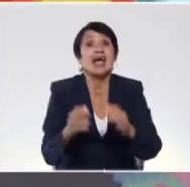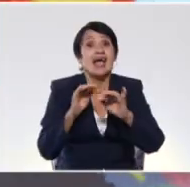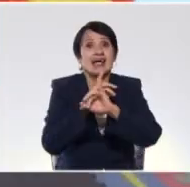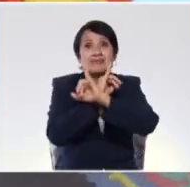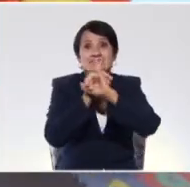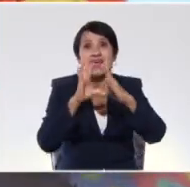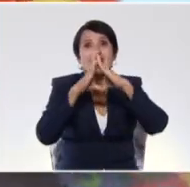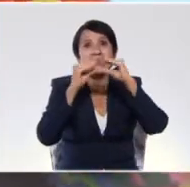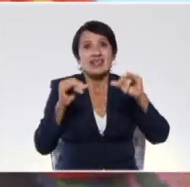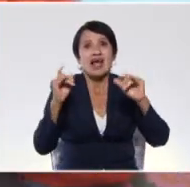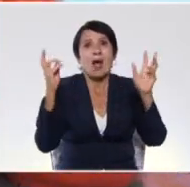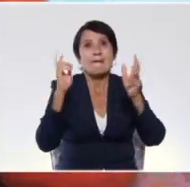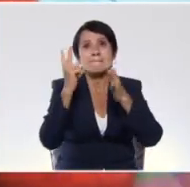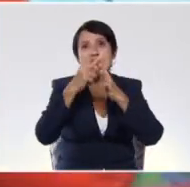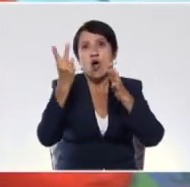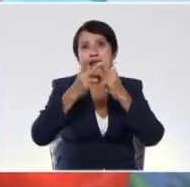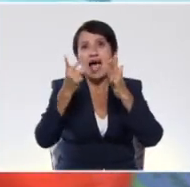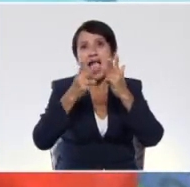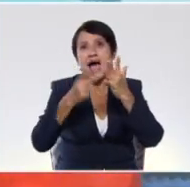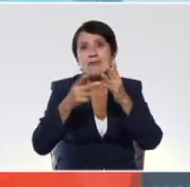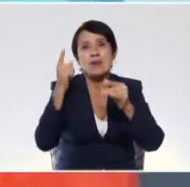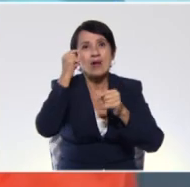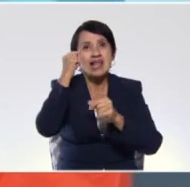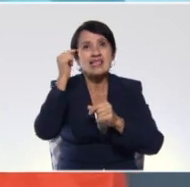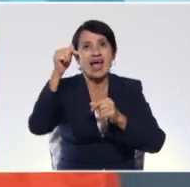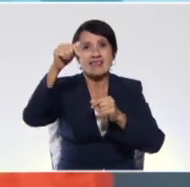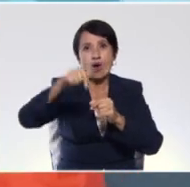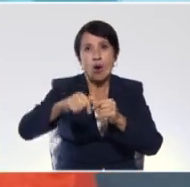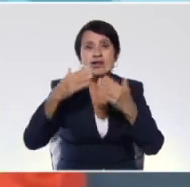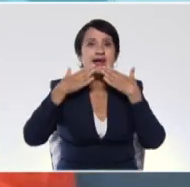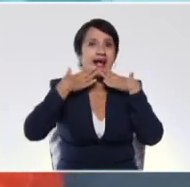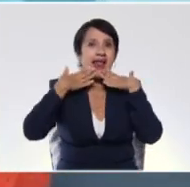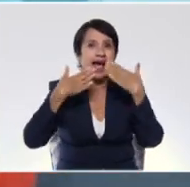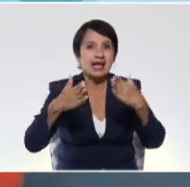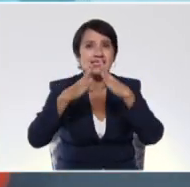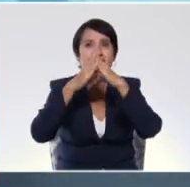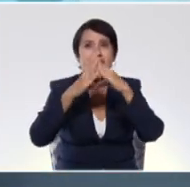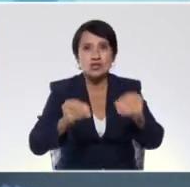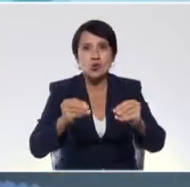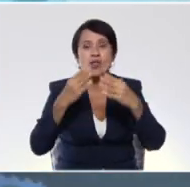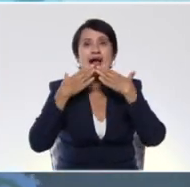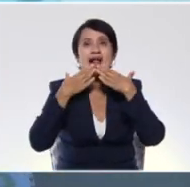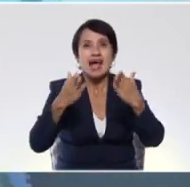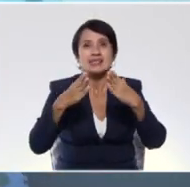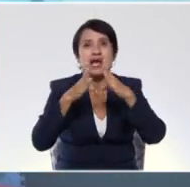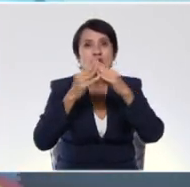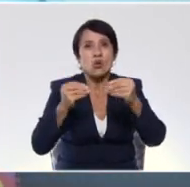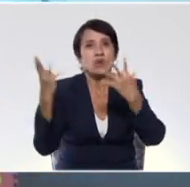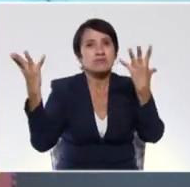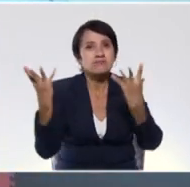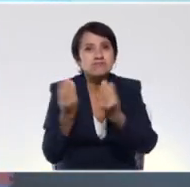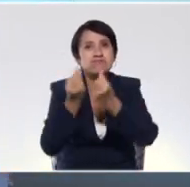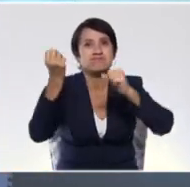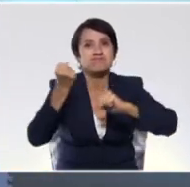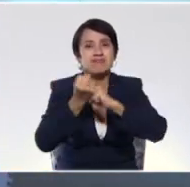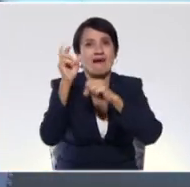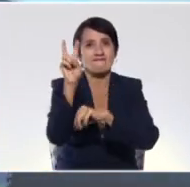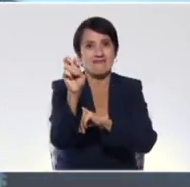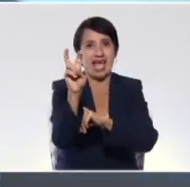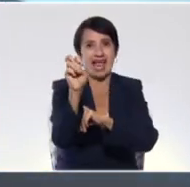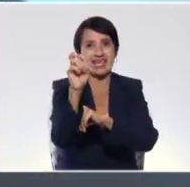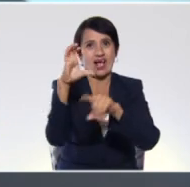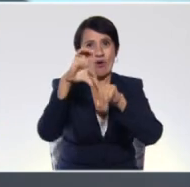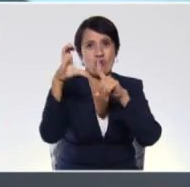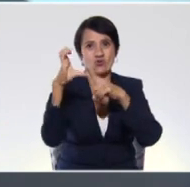Llegamos al final de nuestro programa por el día de hoy. Gracias a todos y a todos por acompañarnos en nuestro viernes de